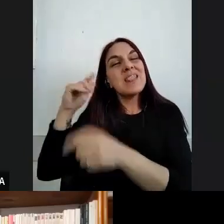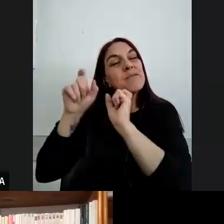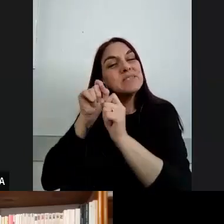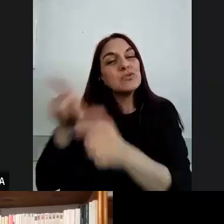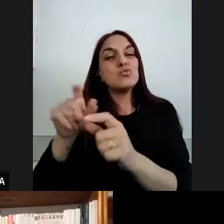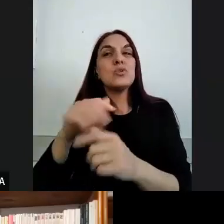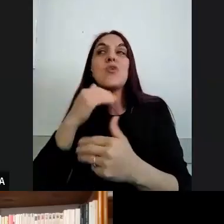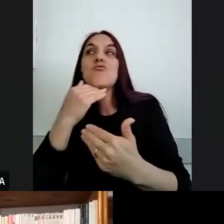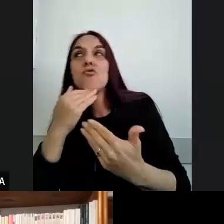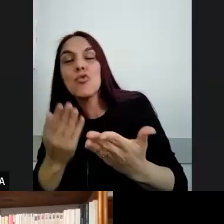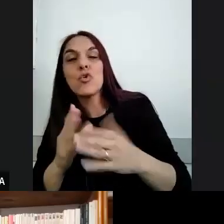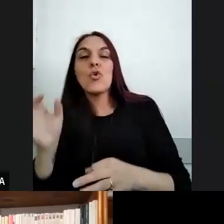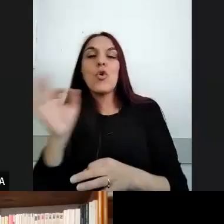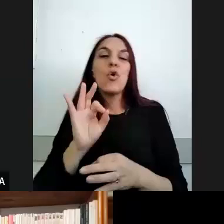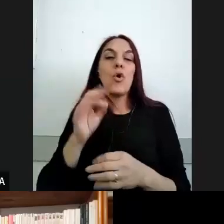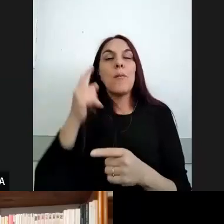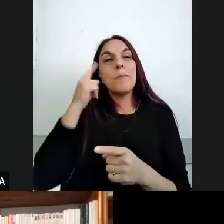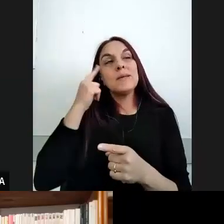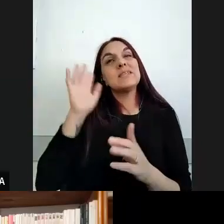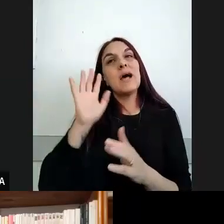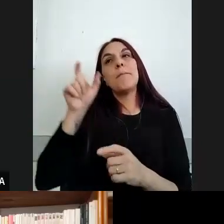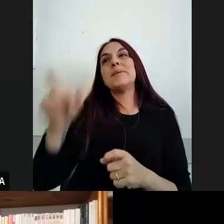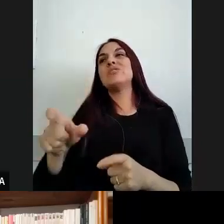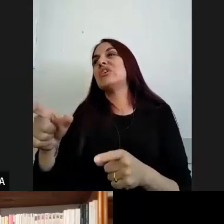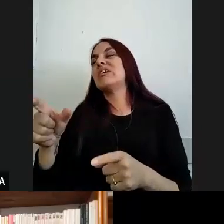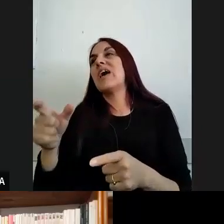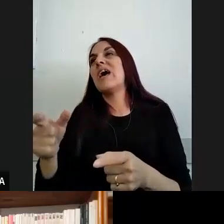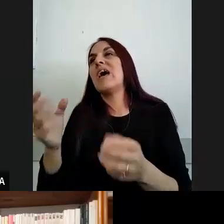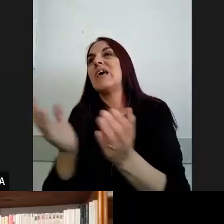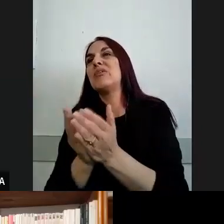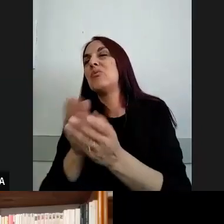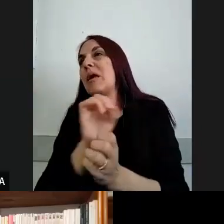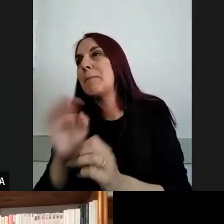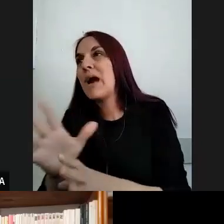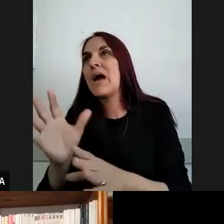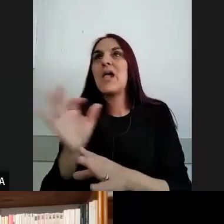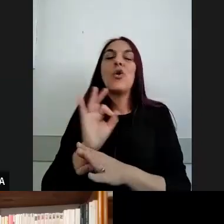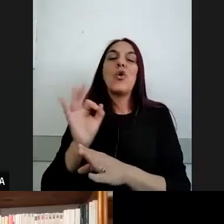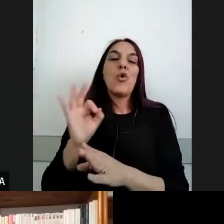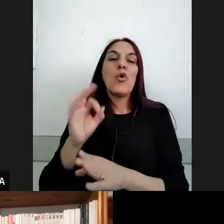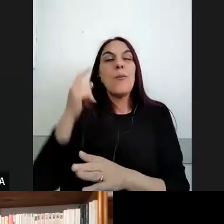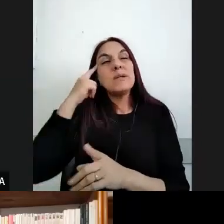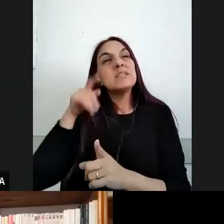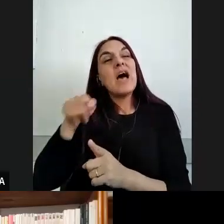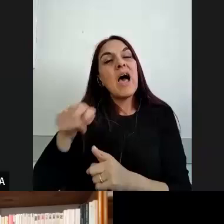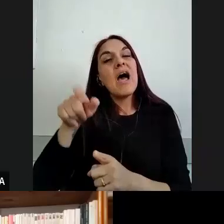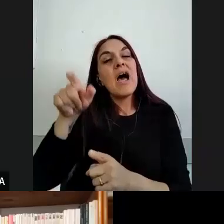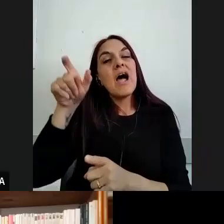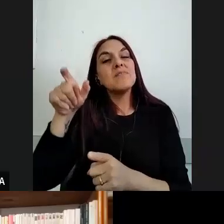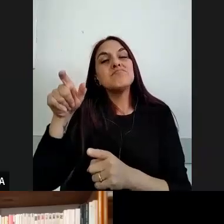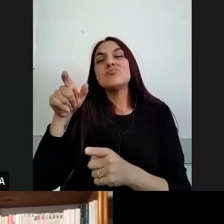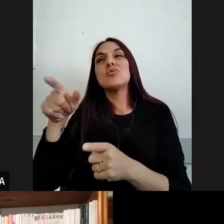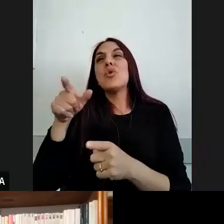bajas expectativas de desempeño escolar dificultades también para concretar trayectos educativos